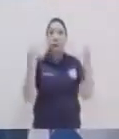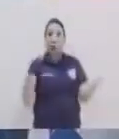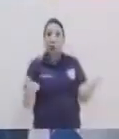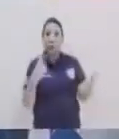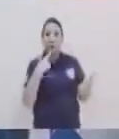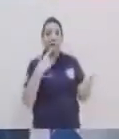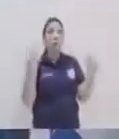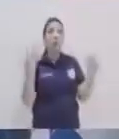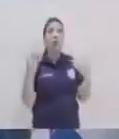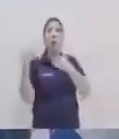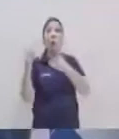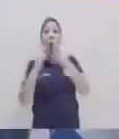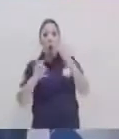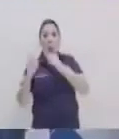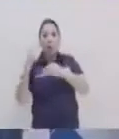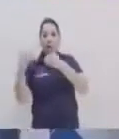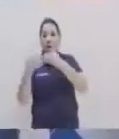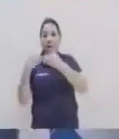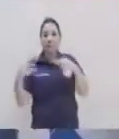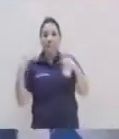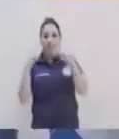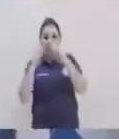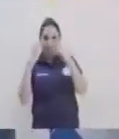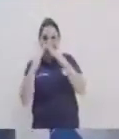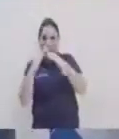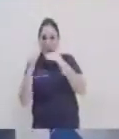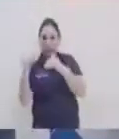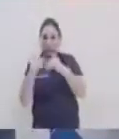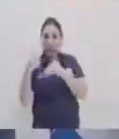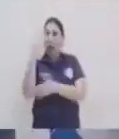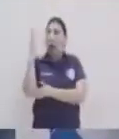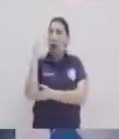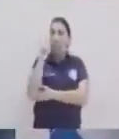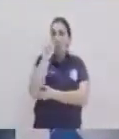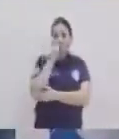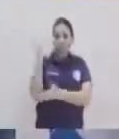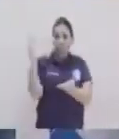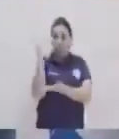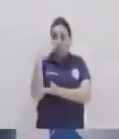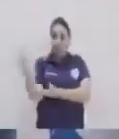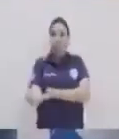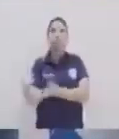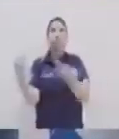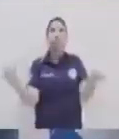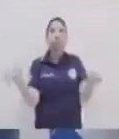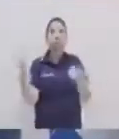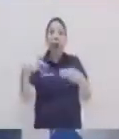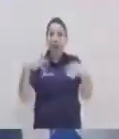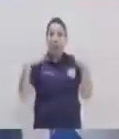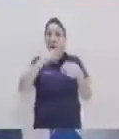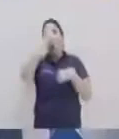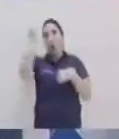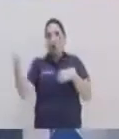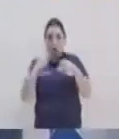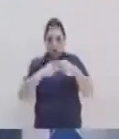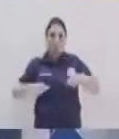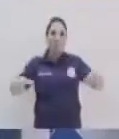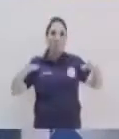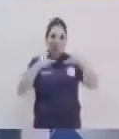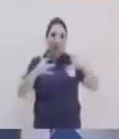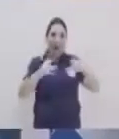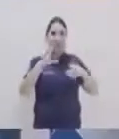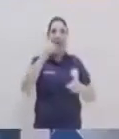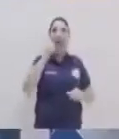las personas que viven cerca de ahí que posiblemente vivían gracias a esos bosques, ¿verdad? Entonces, podemos encontrar varios